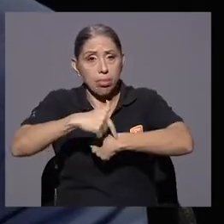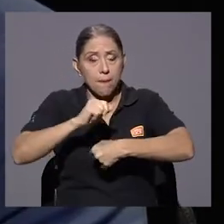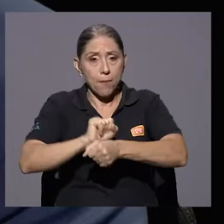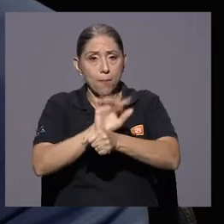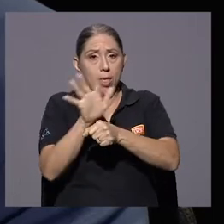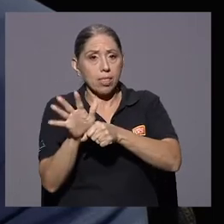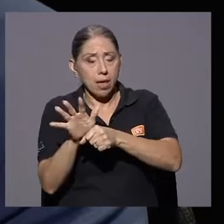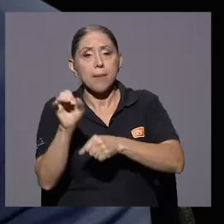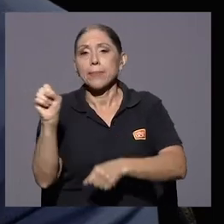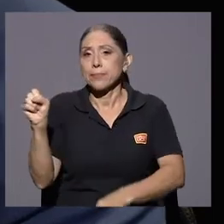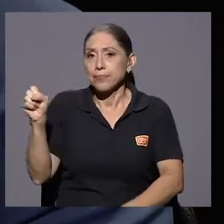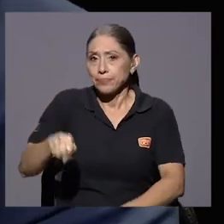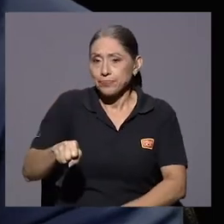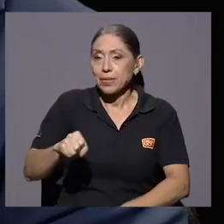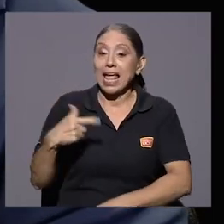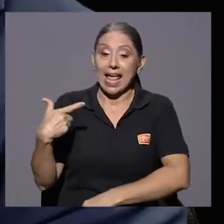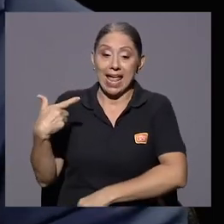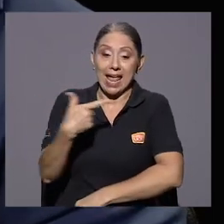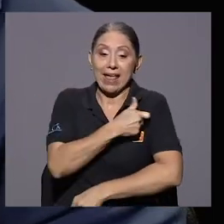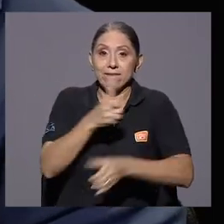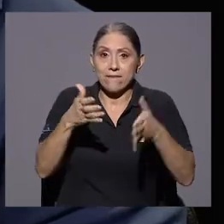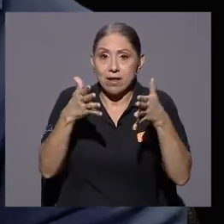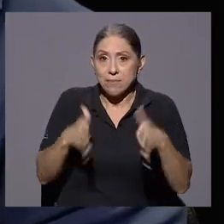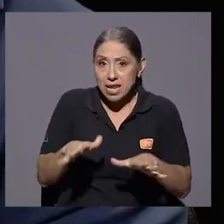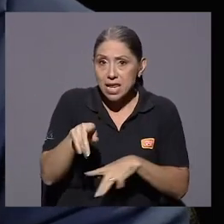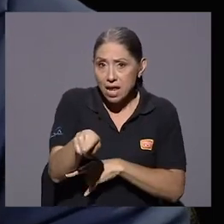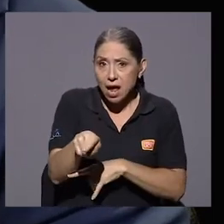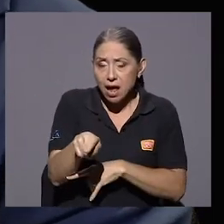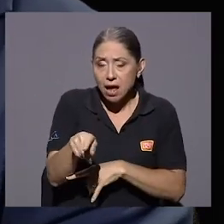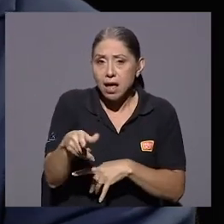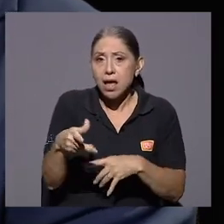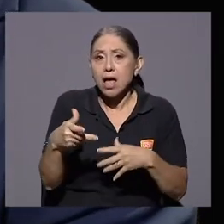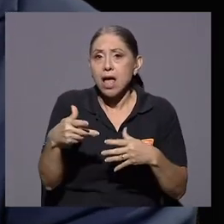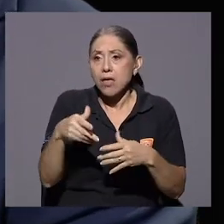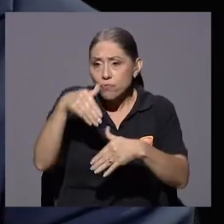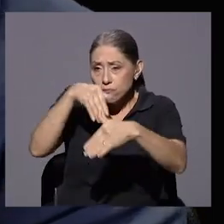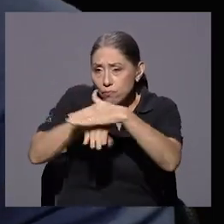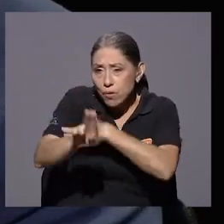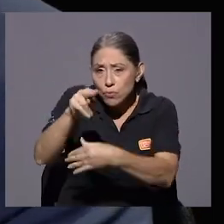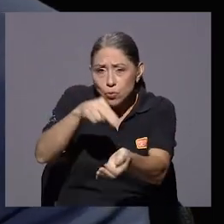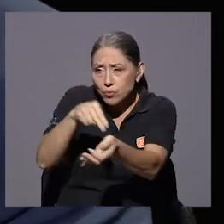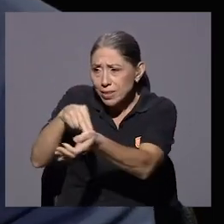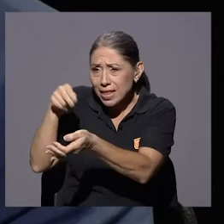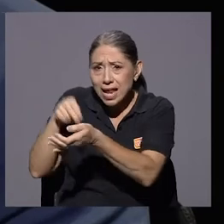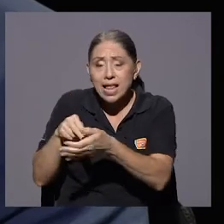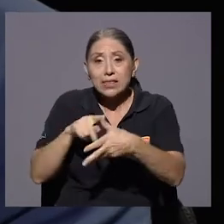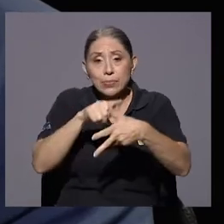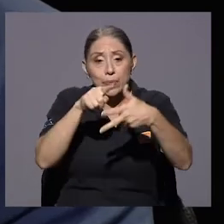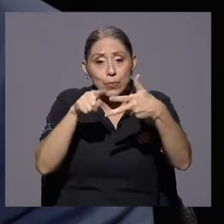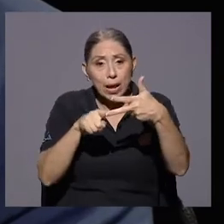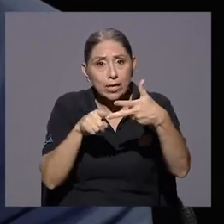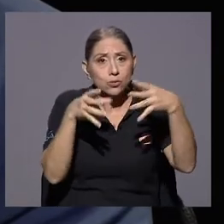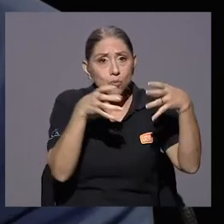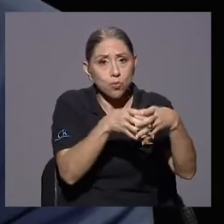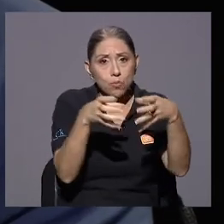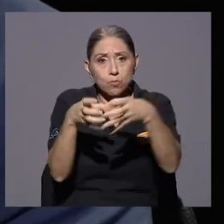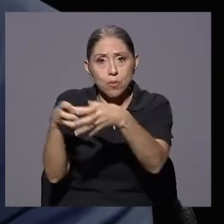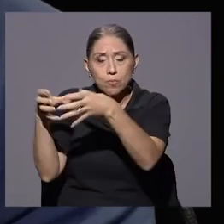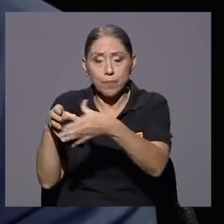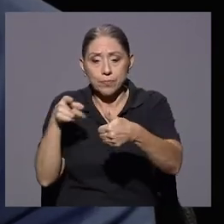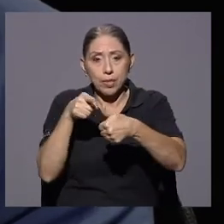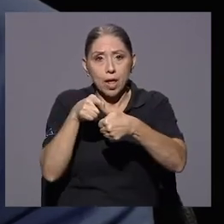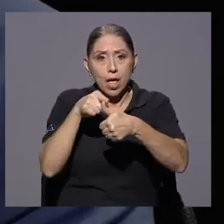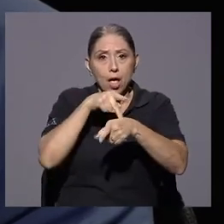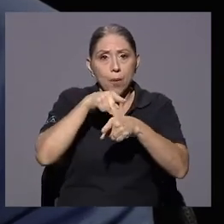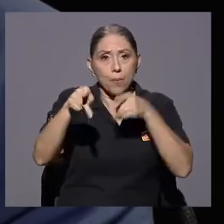en enfermería tenemos identificado en el aumento hospitalario tres grupos ocupacionales, que son los